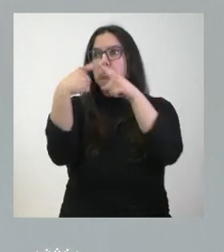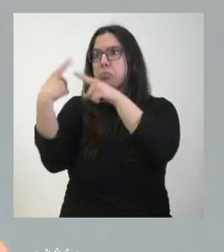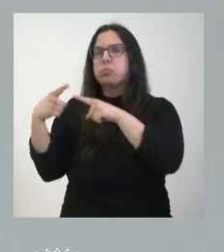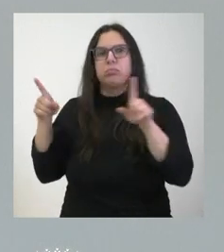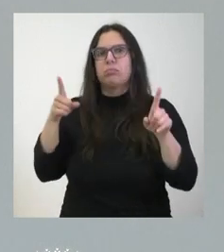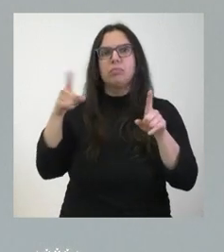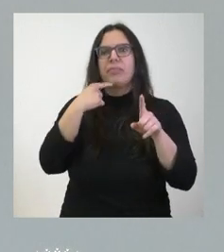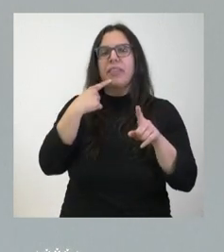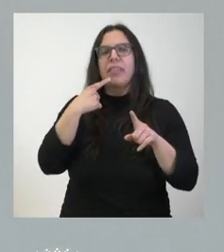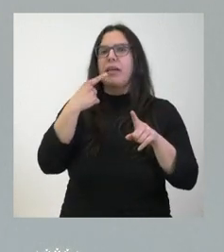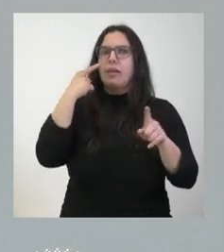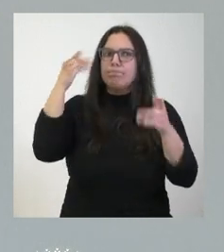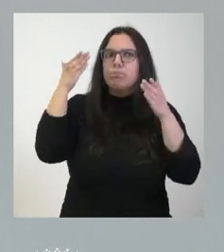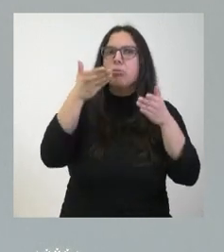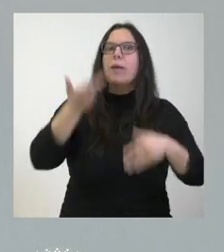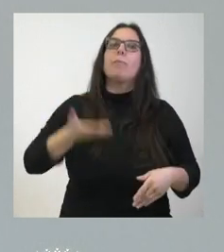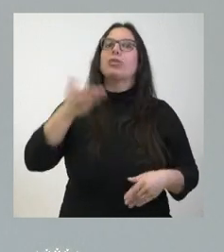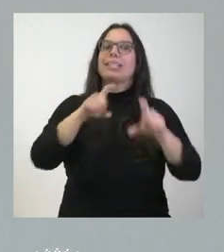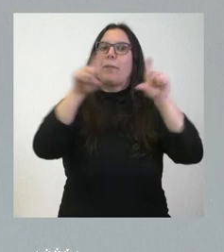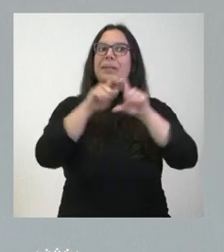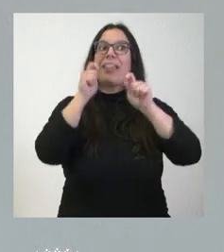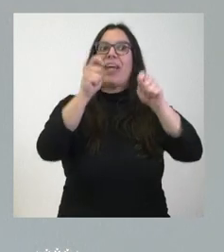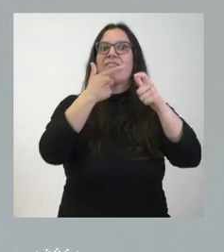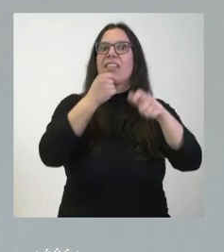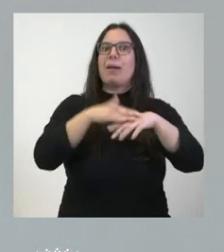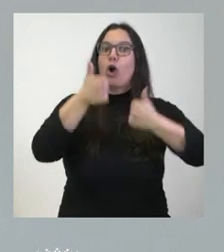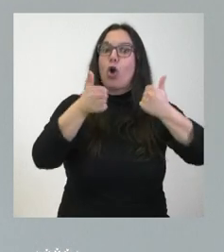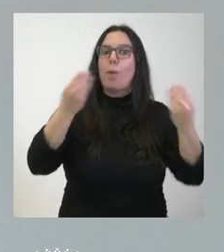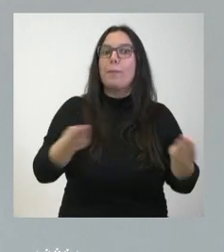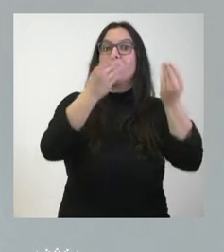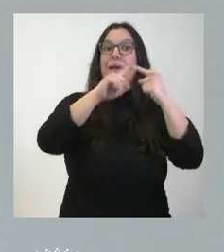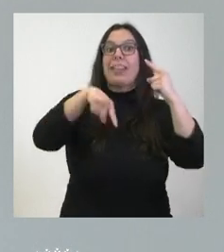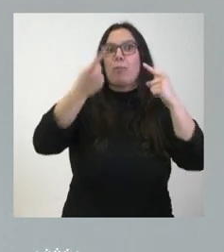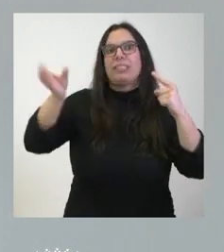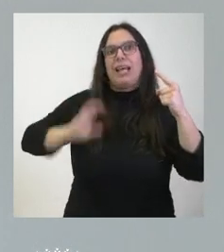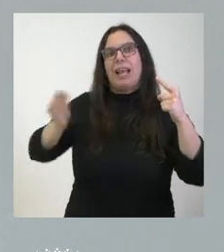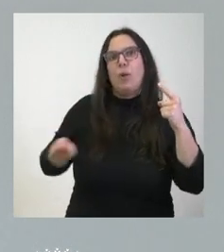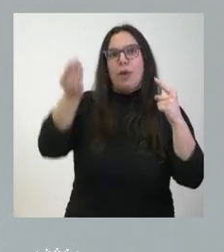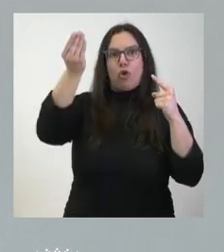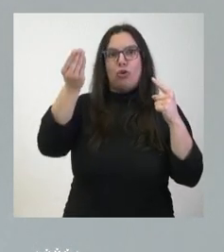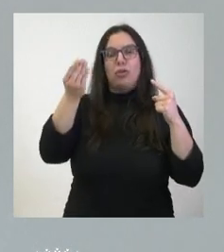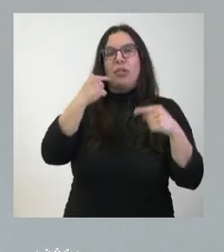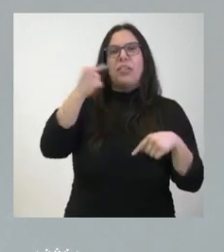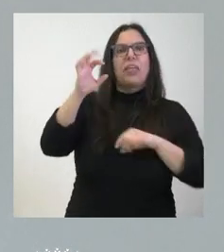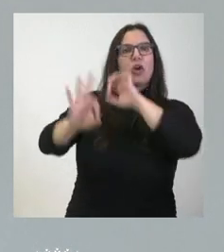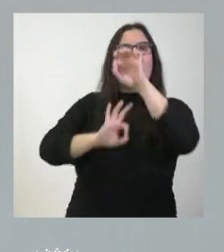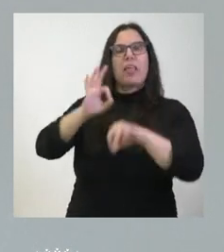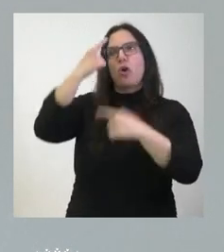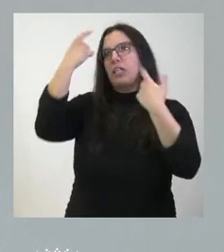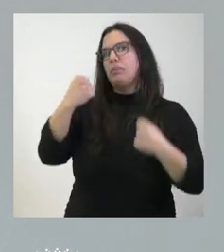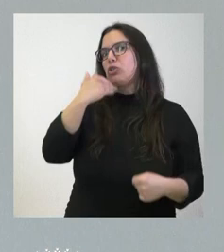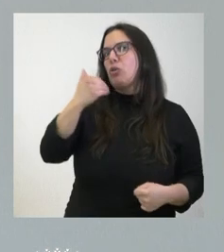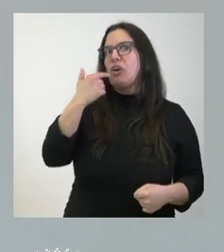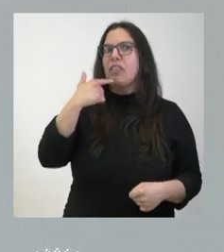mejorar la competitividad de las empresas y que esa sea también la base para mejorar los salarios. No he oído a ninguna organización decir que es